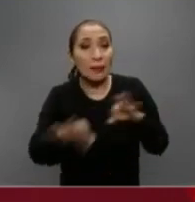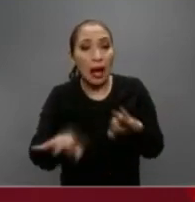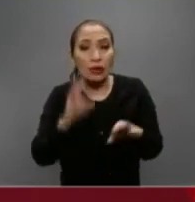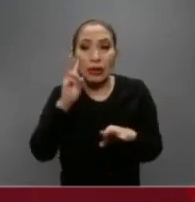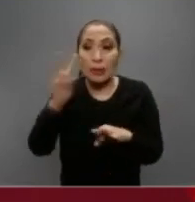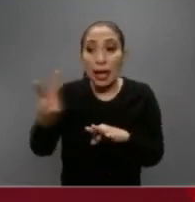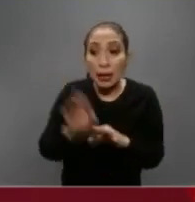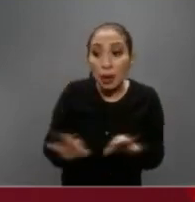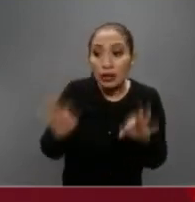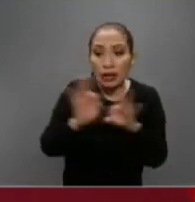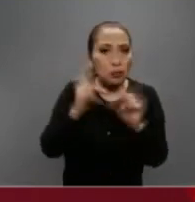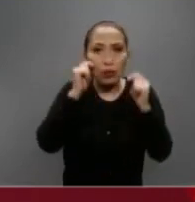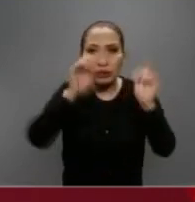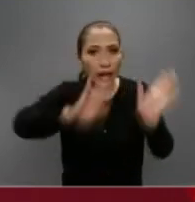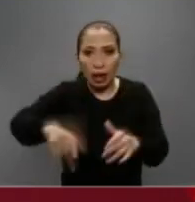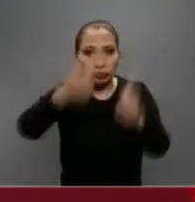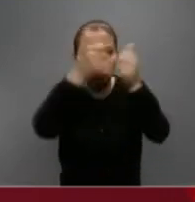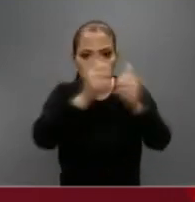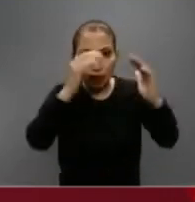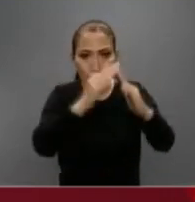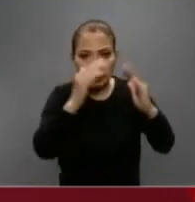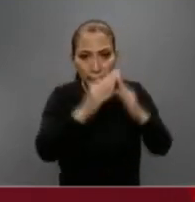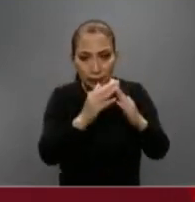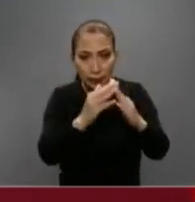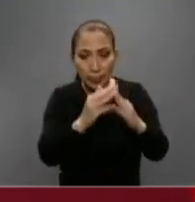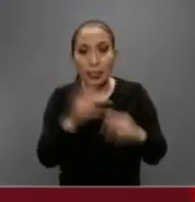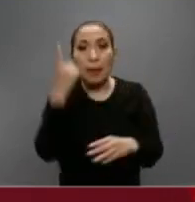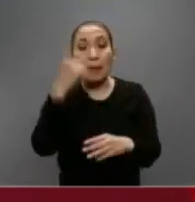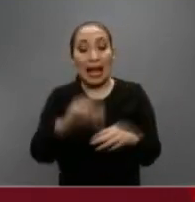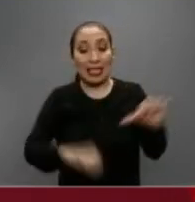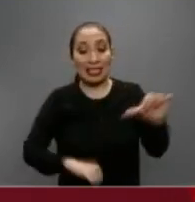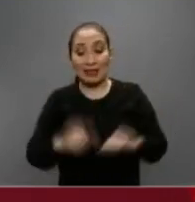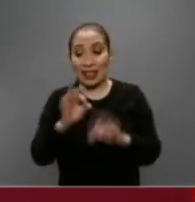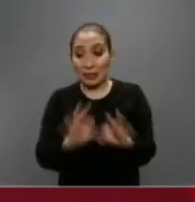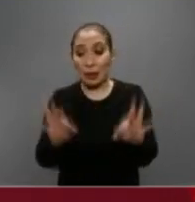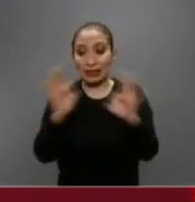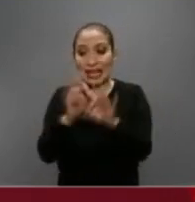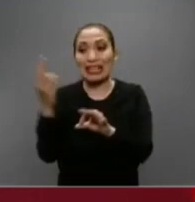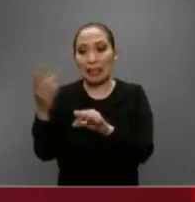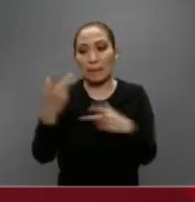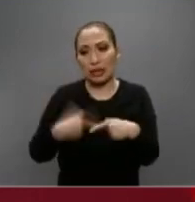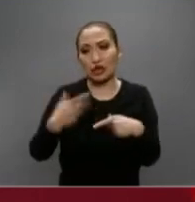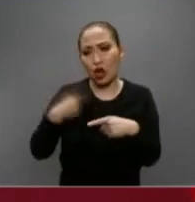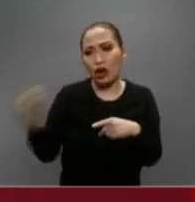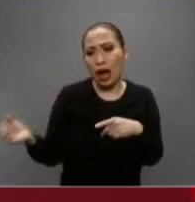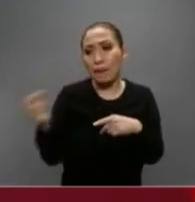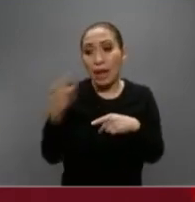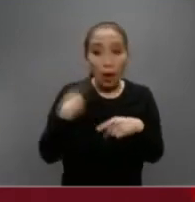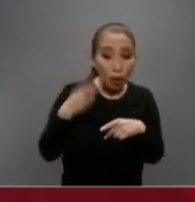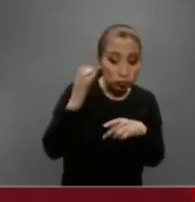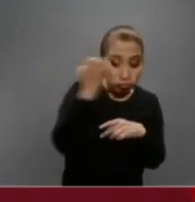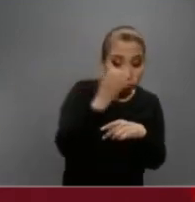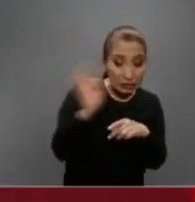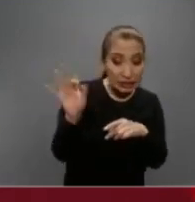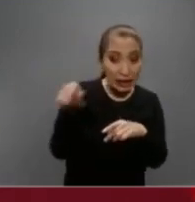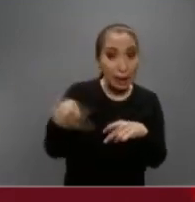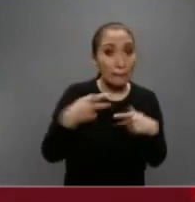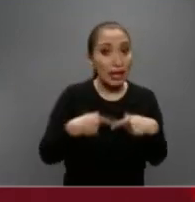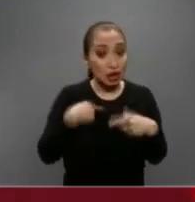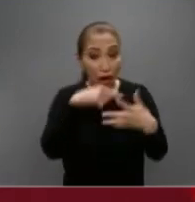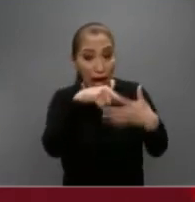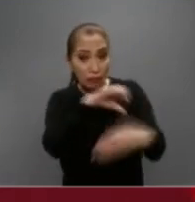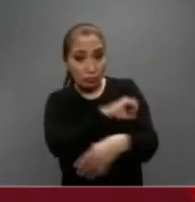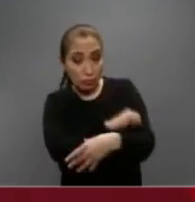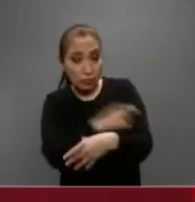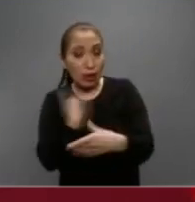se considere esencial. Es decir, para las actividades esenciales se necesita personal, pero si el personal está en